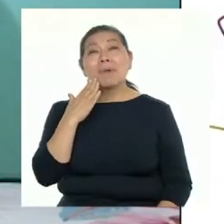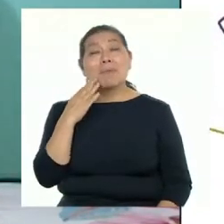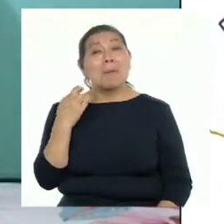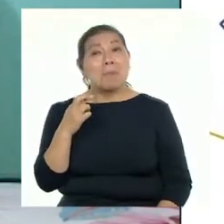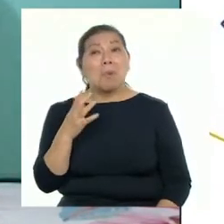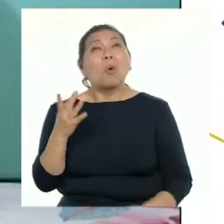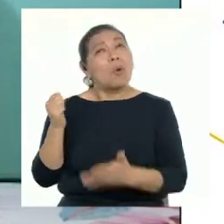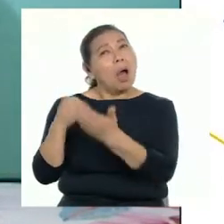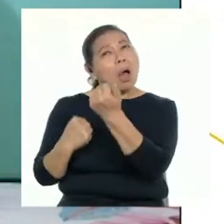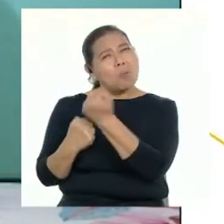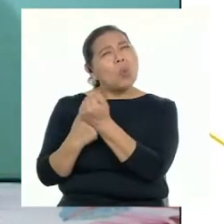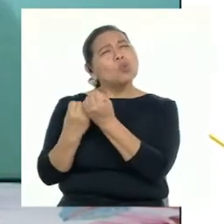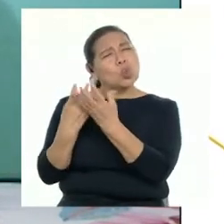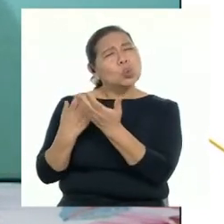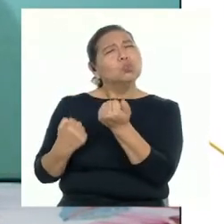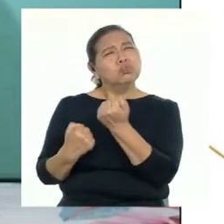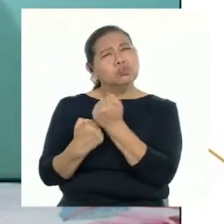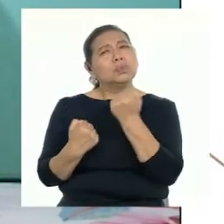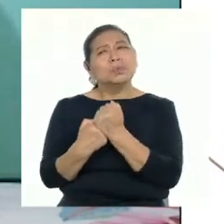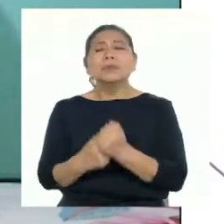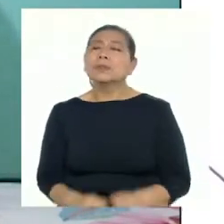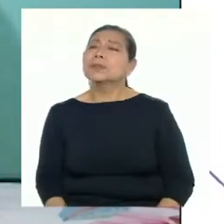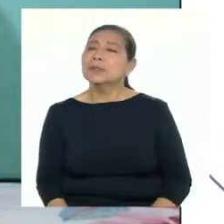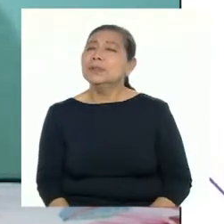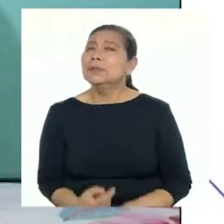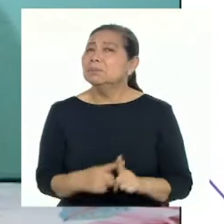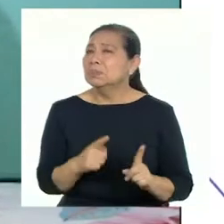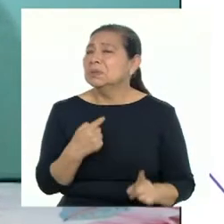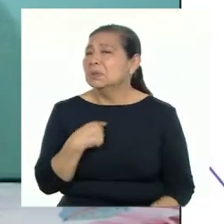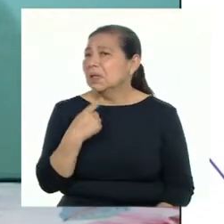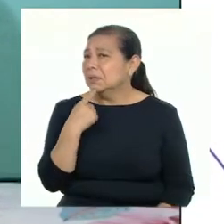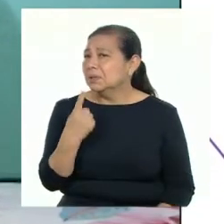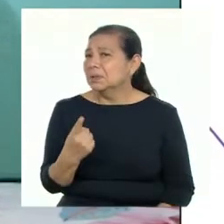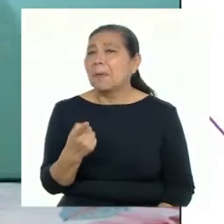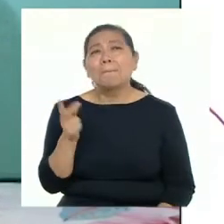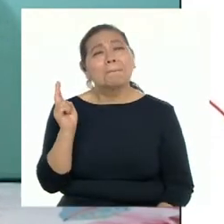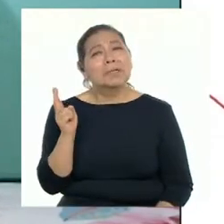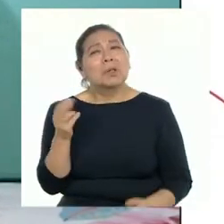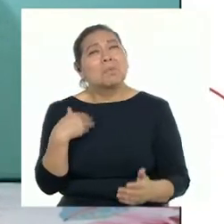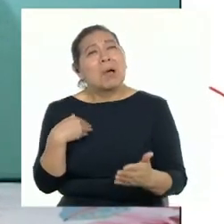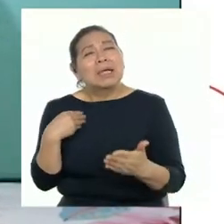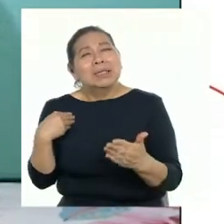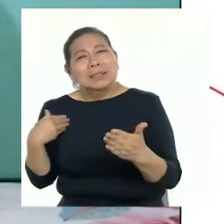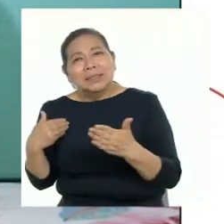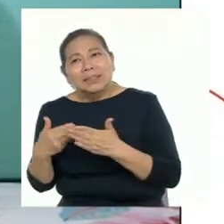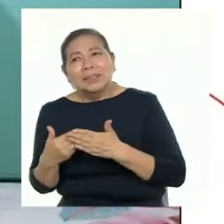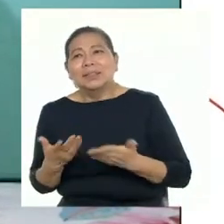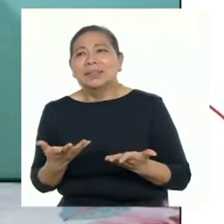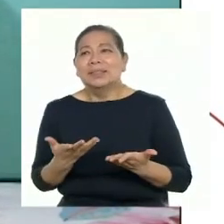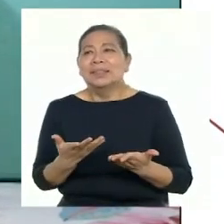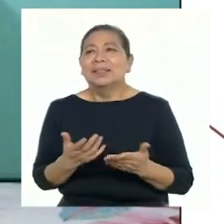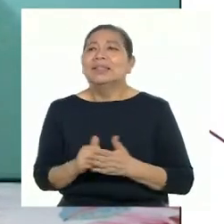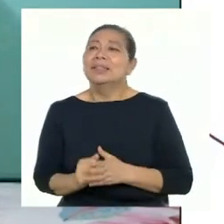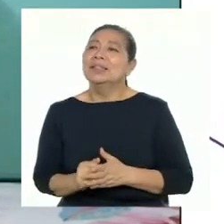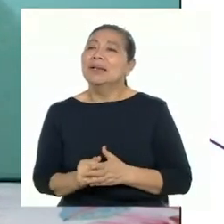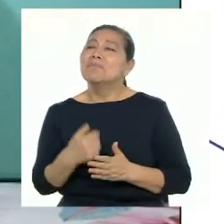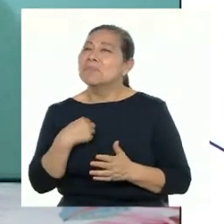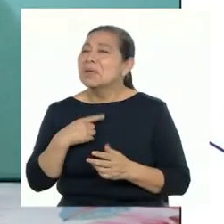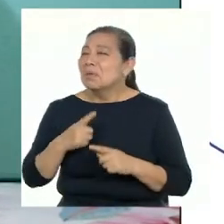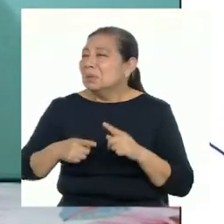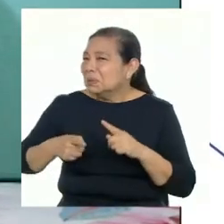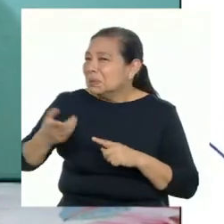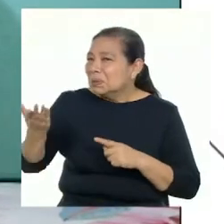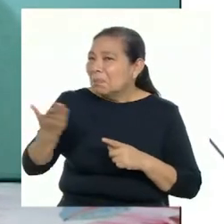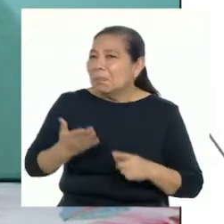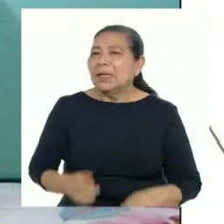que me apoyan mucho en ese aspecto. Y también le he comentado a las personas más cercanas, que son íntimos míos. Entonces,